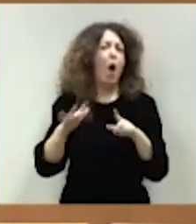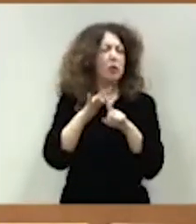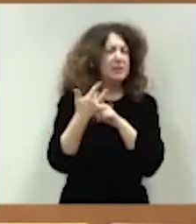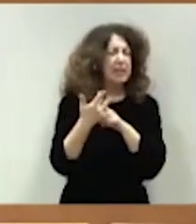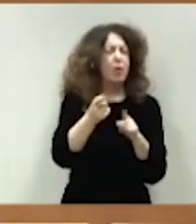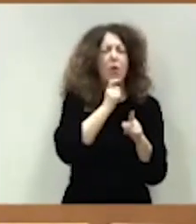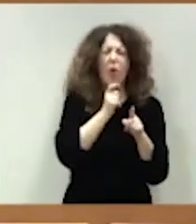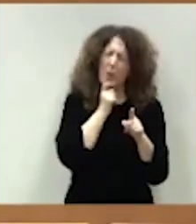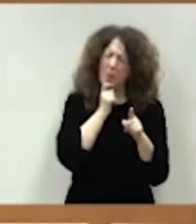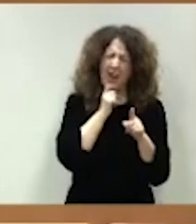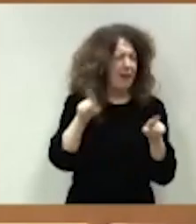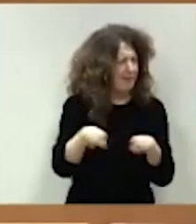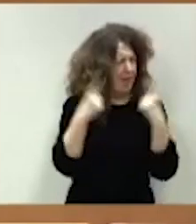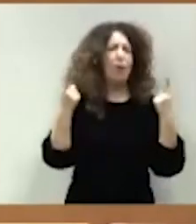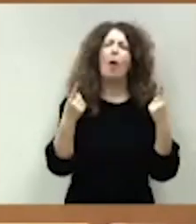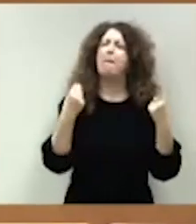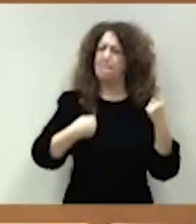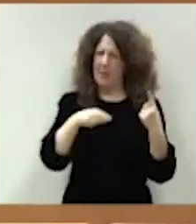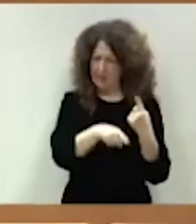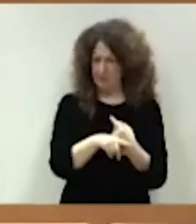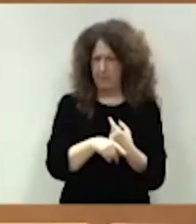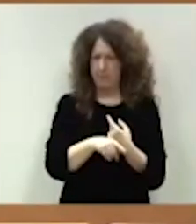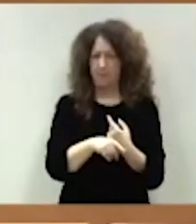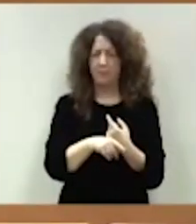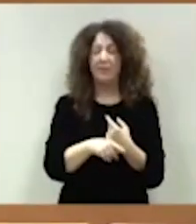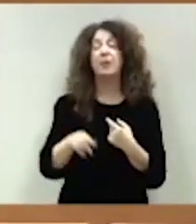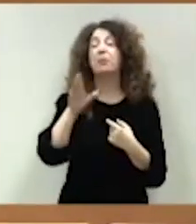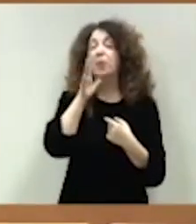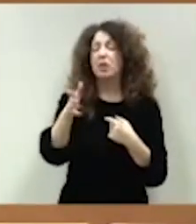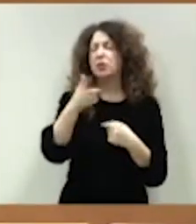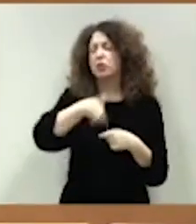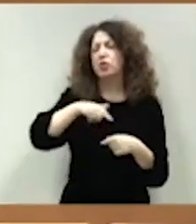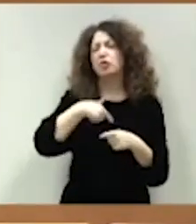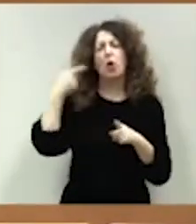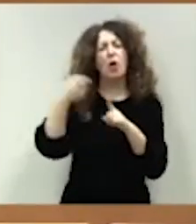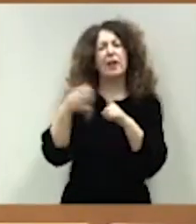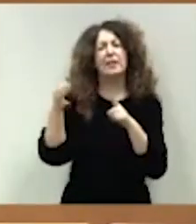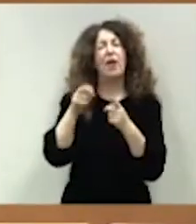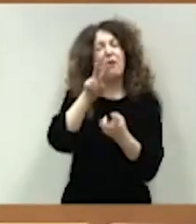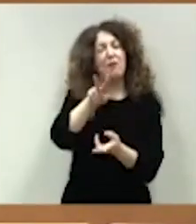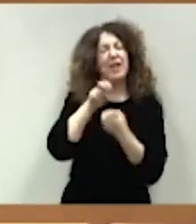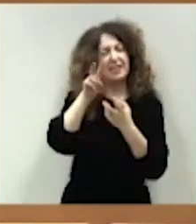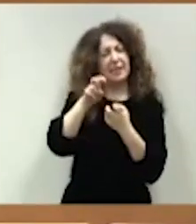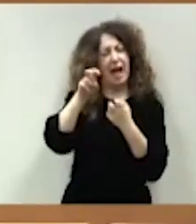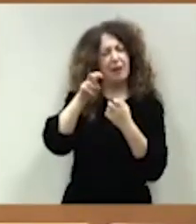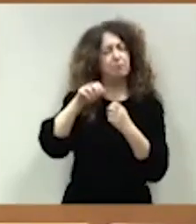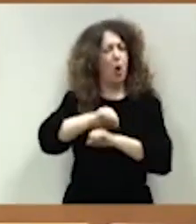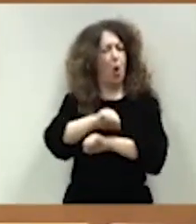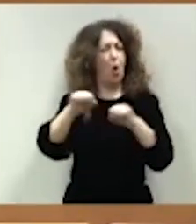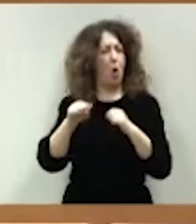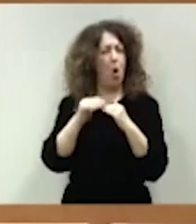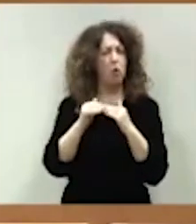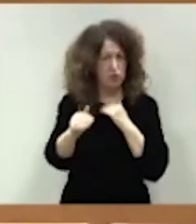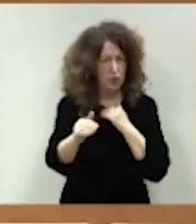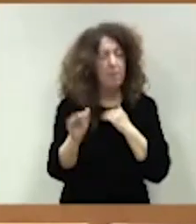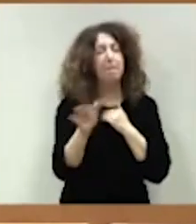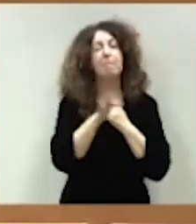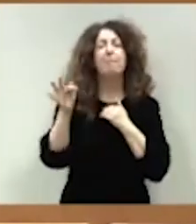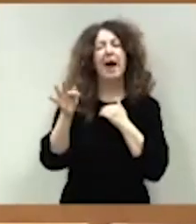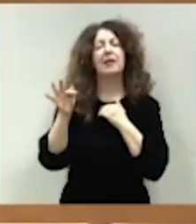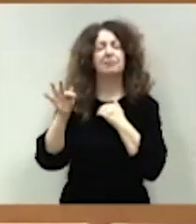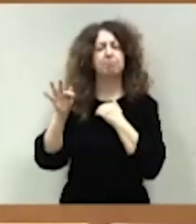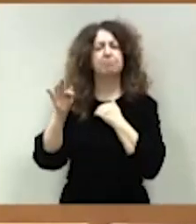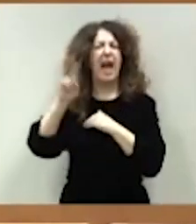Esto nos ha permitido realmente cumplir con la senda de consolidación fiscal a medio plazo, compatible con la recuperación